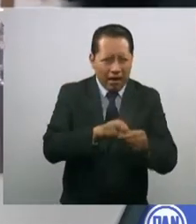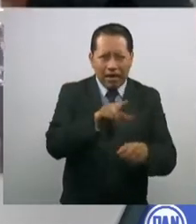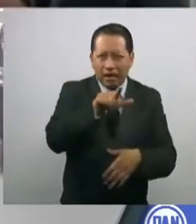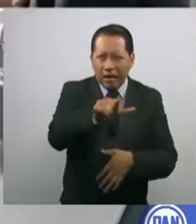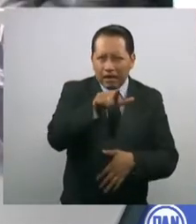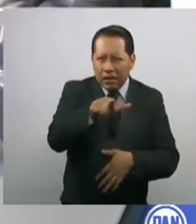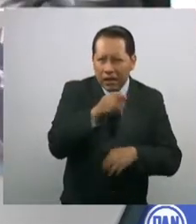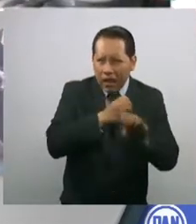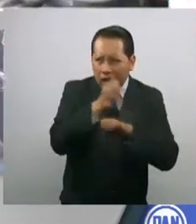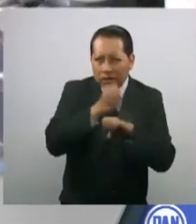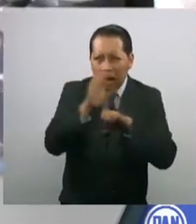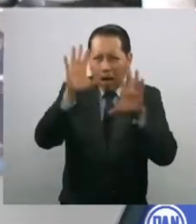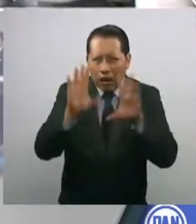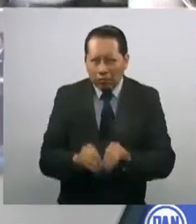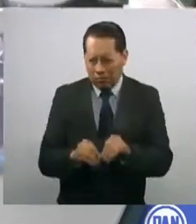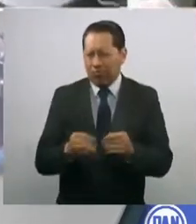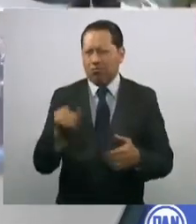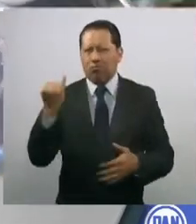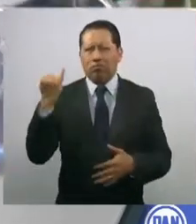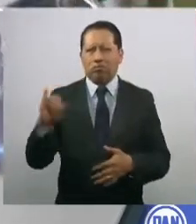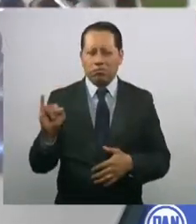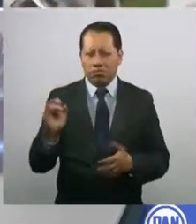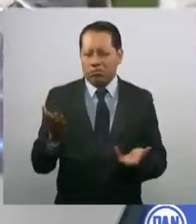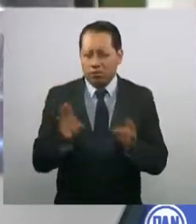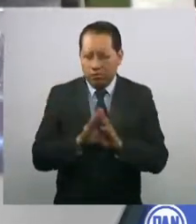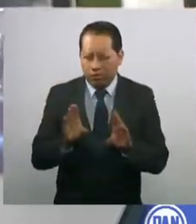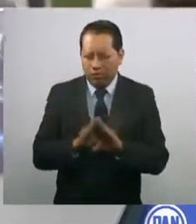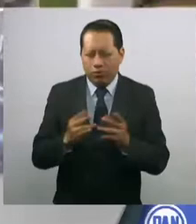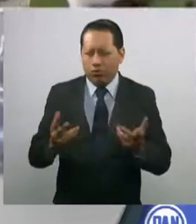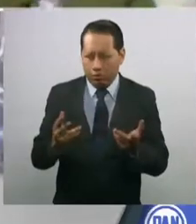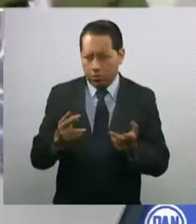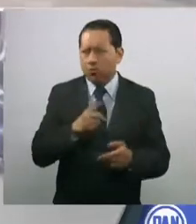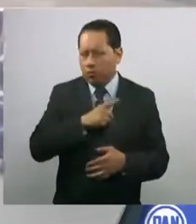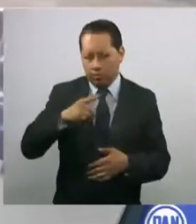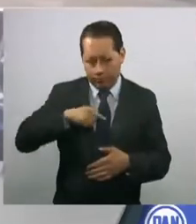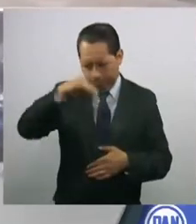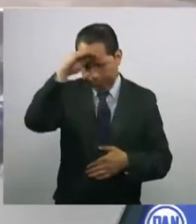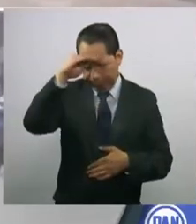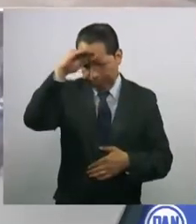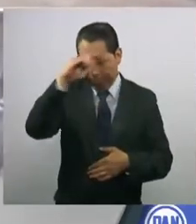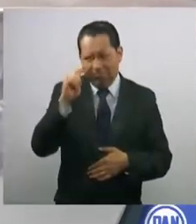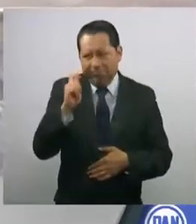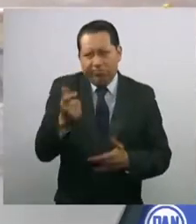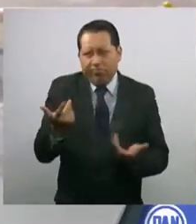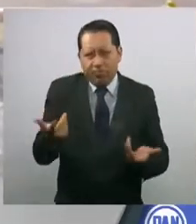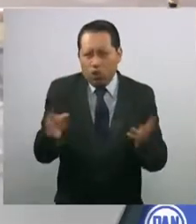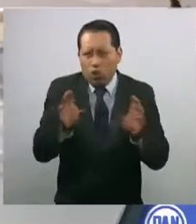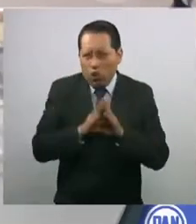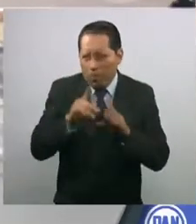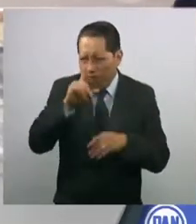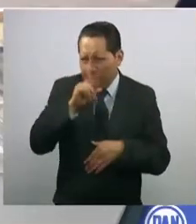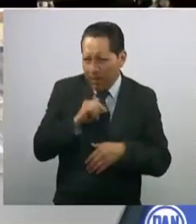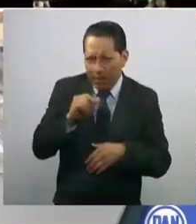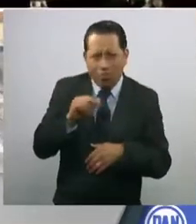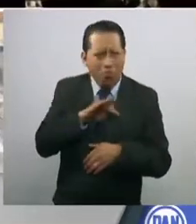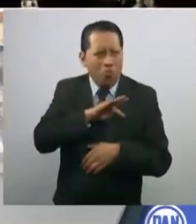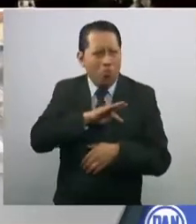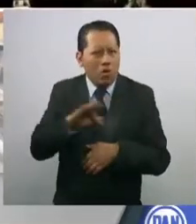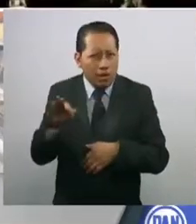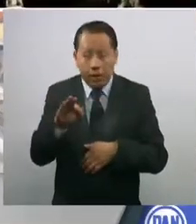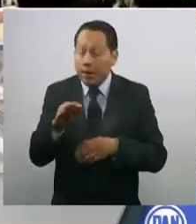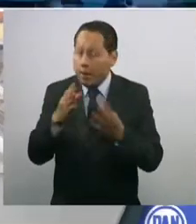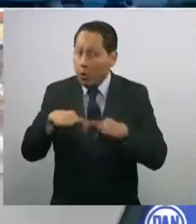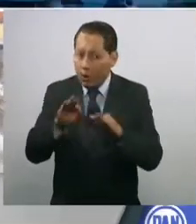Parece inaudito. Y ya concluyendo, creo que es necesario reflexionar sobre el tipo de falla que generó ese apagón para no seguir